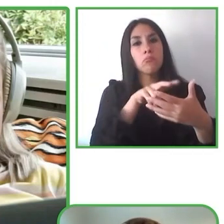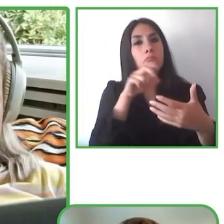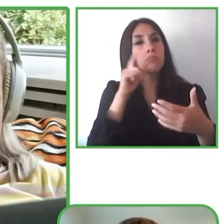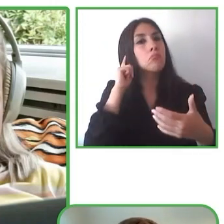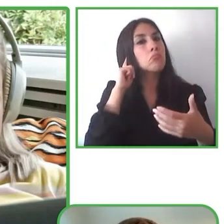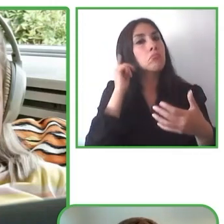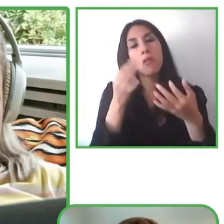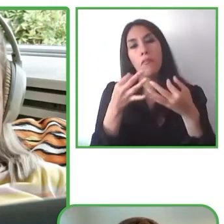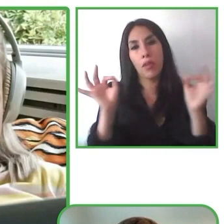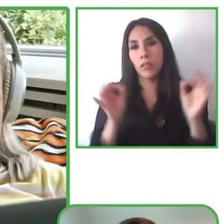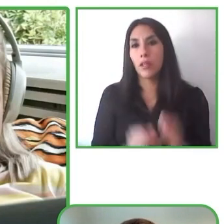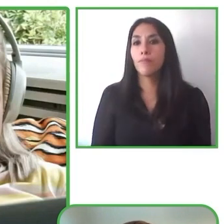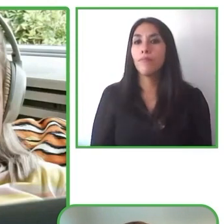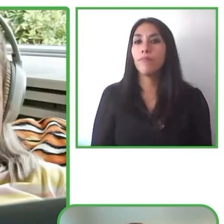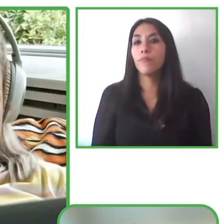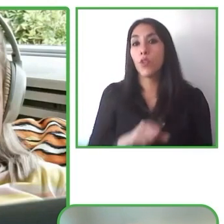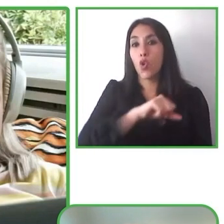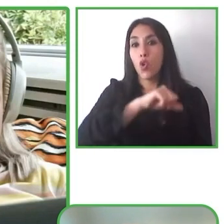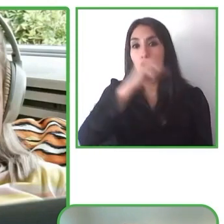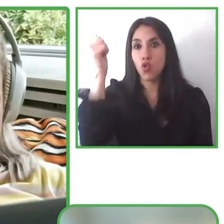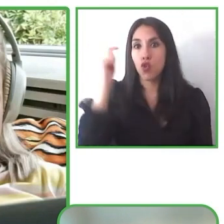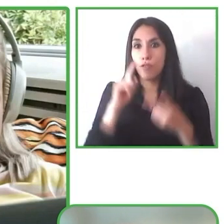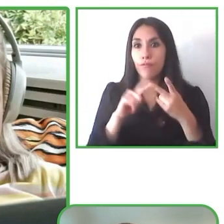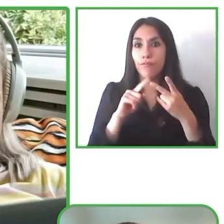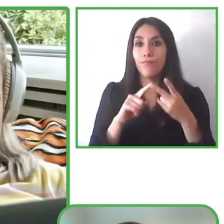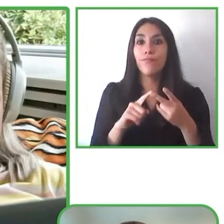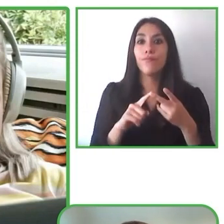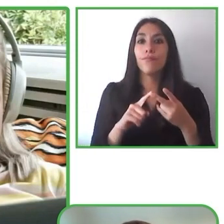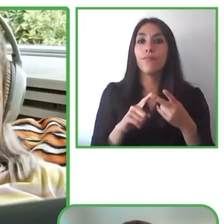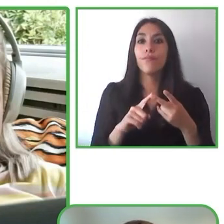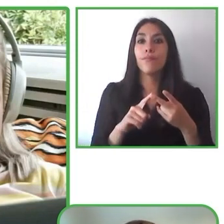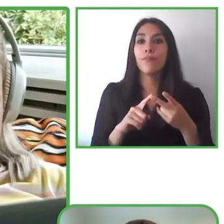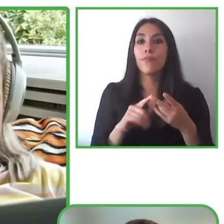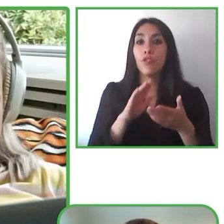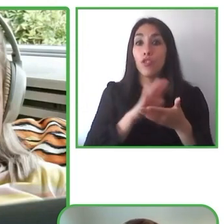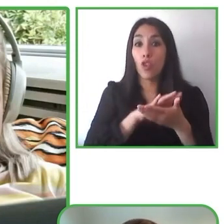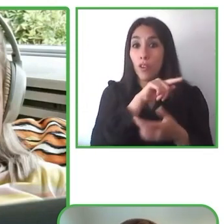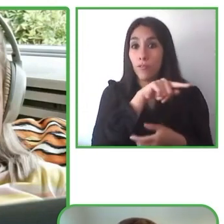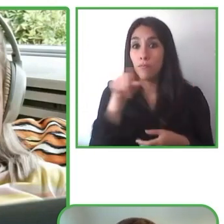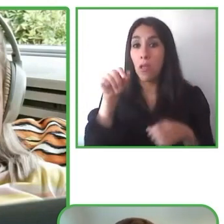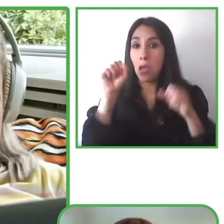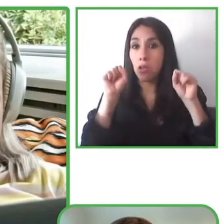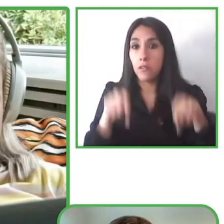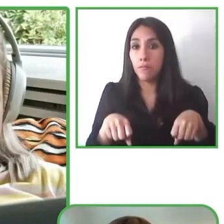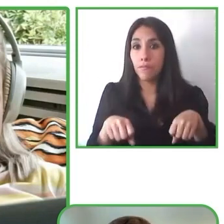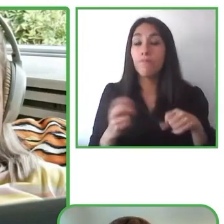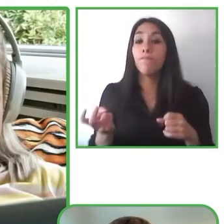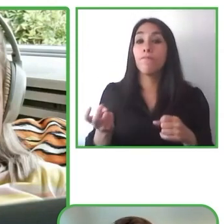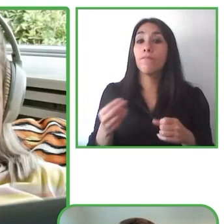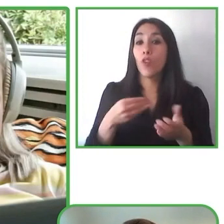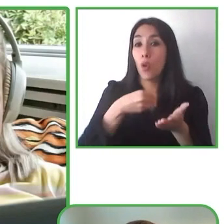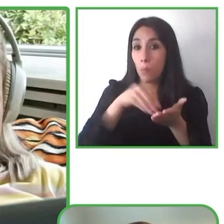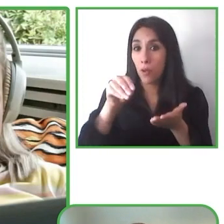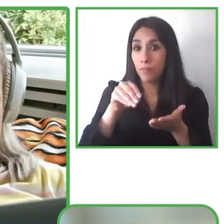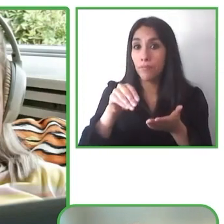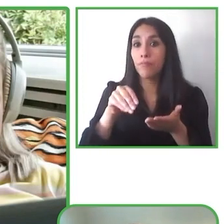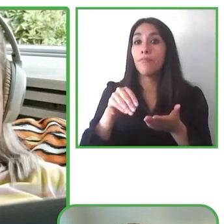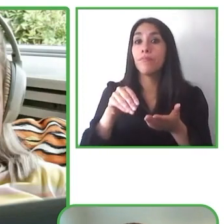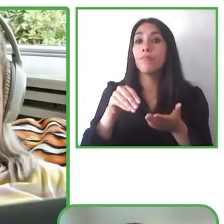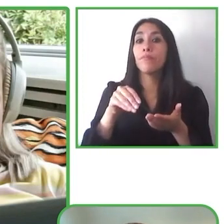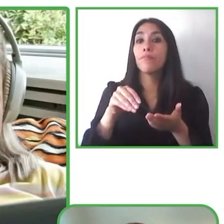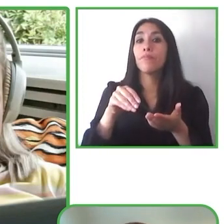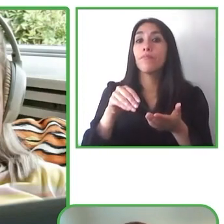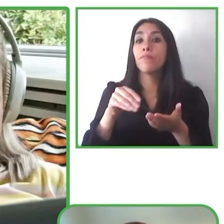y este producto se integra con distintos servicios educacionales de streaming por ejemplo